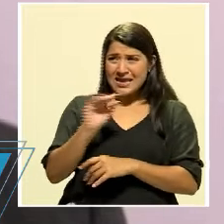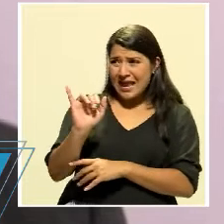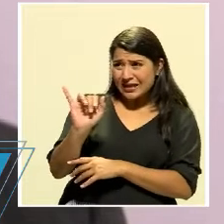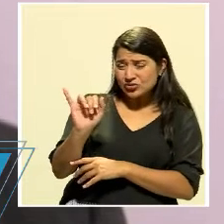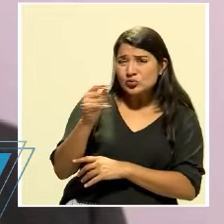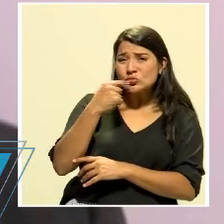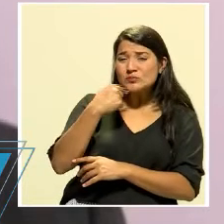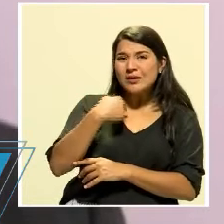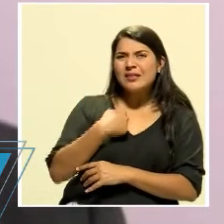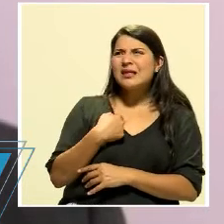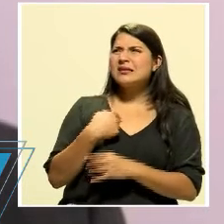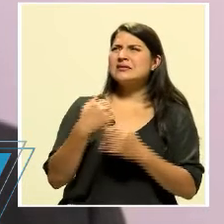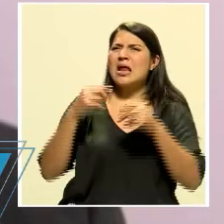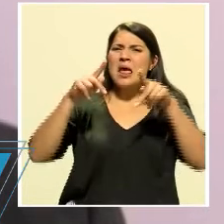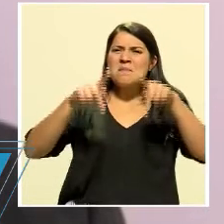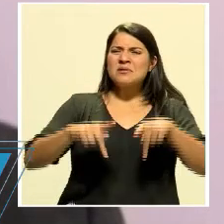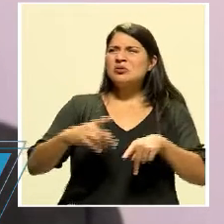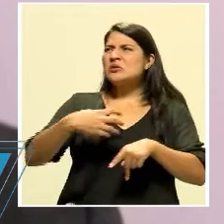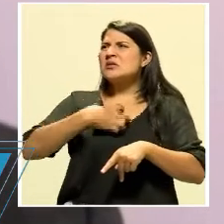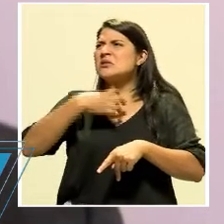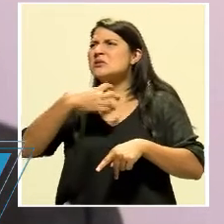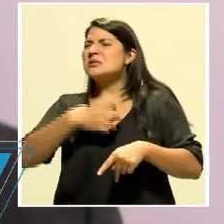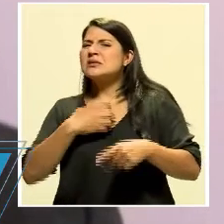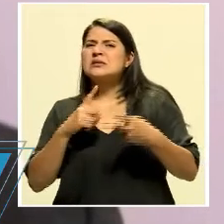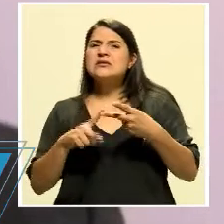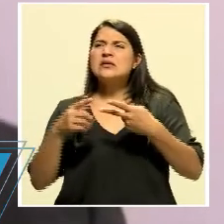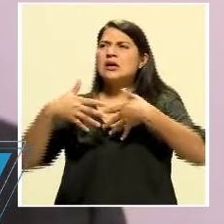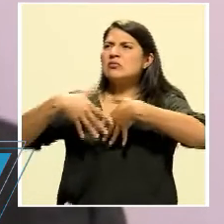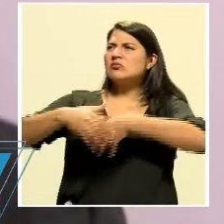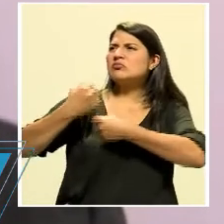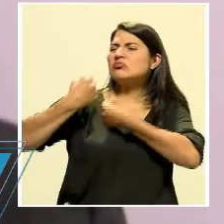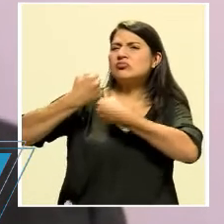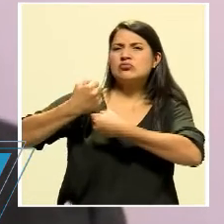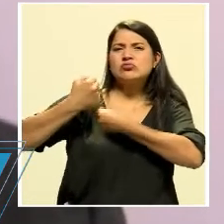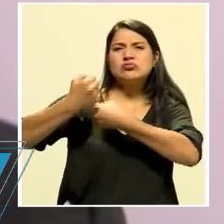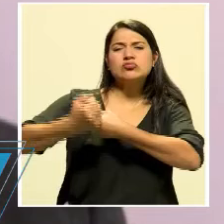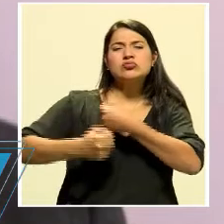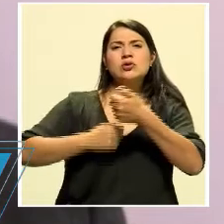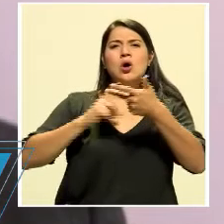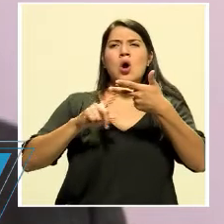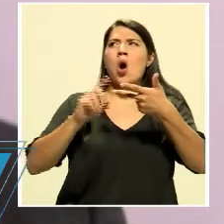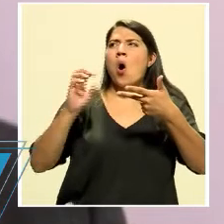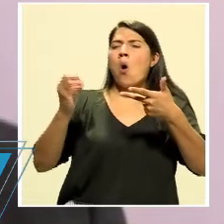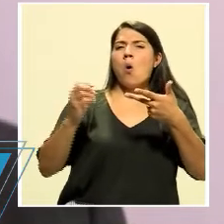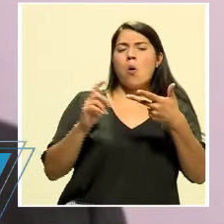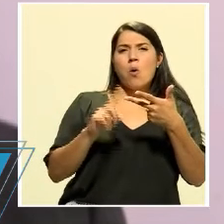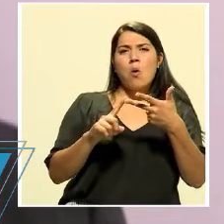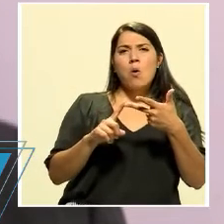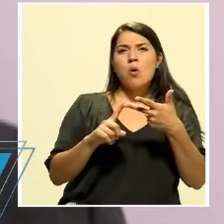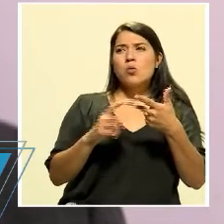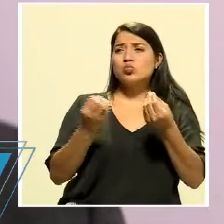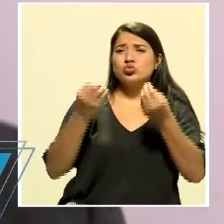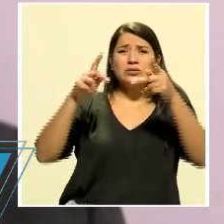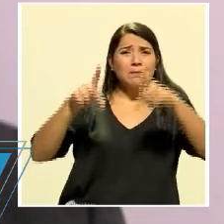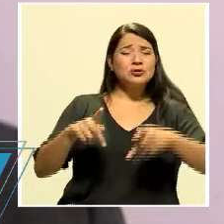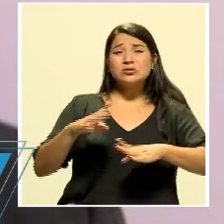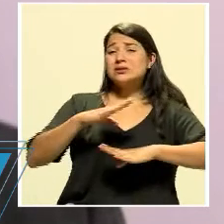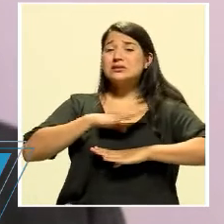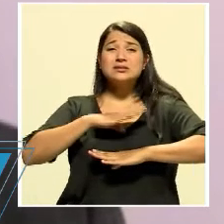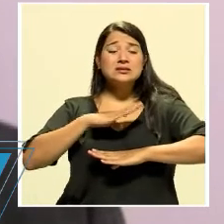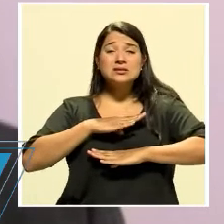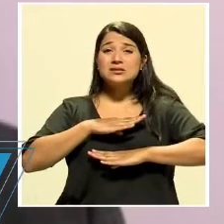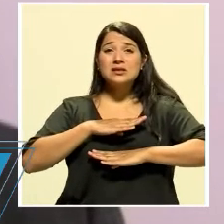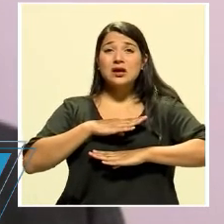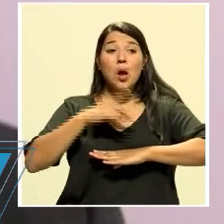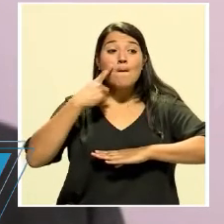donde hay reclamos, donde hay manifestaciones, donde hay disconformidades por